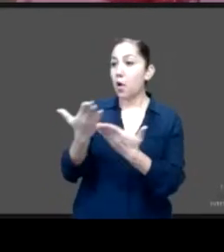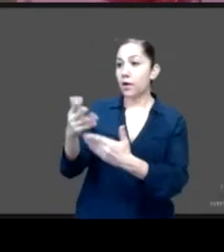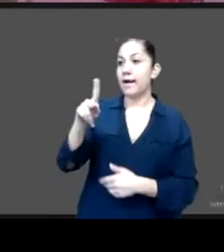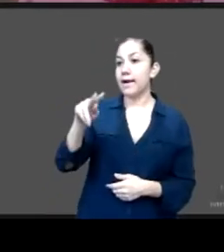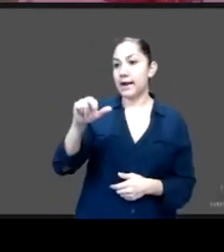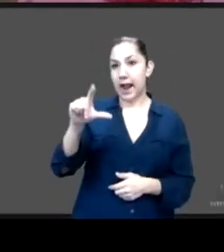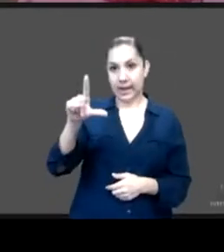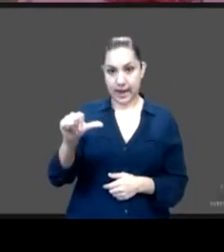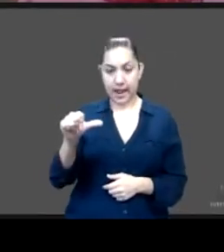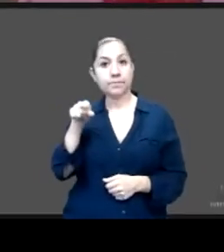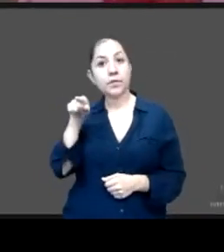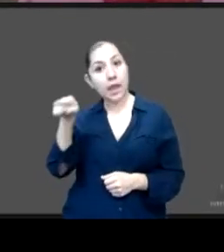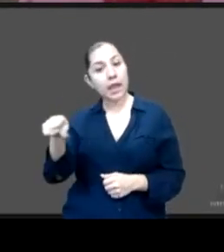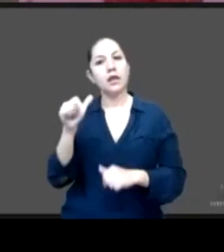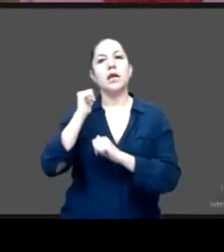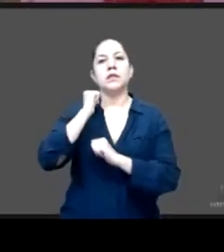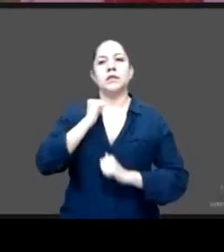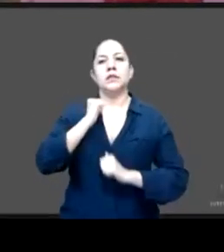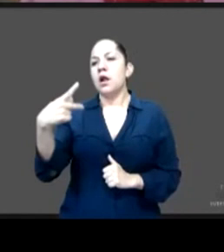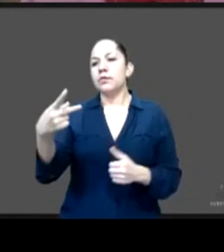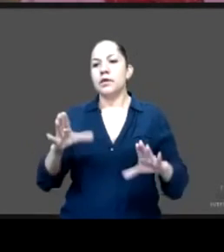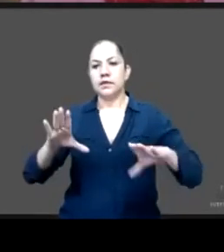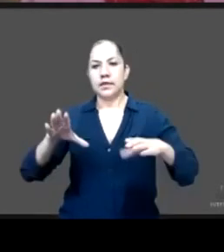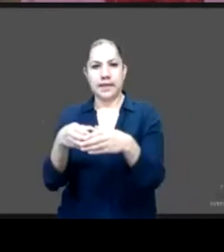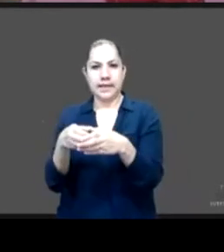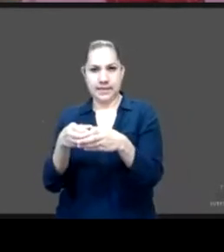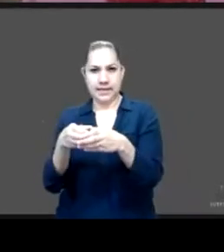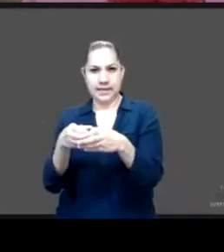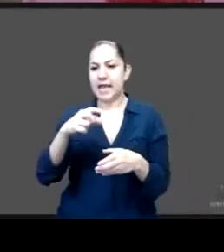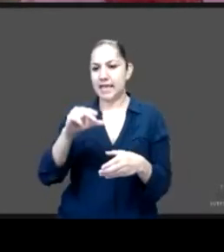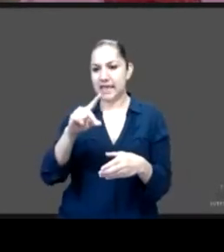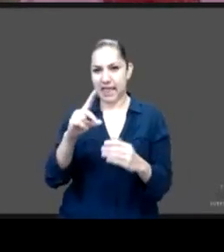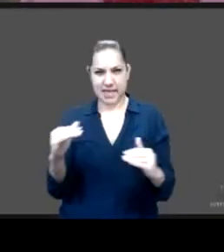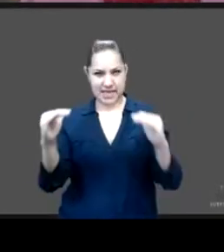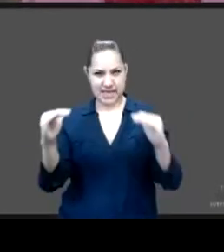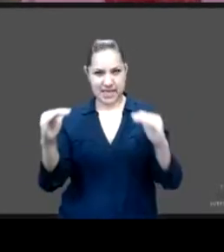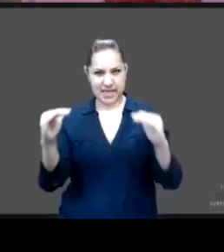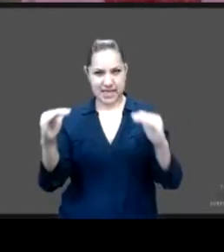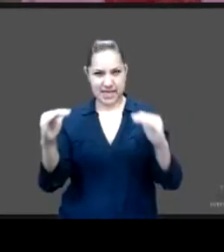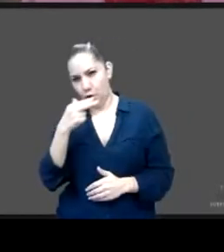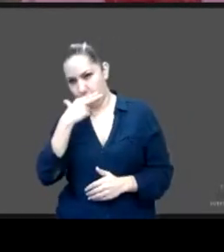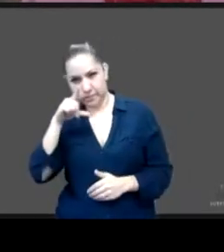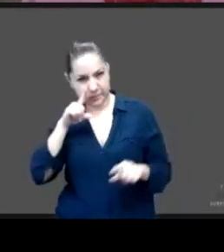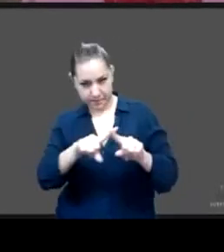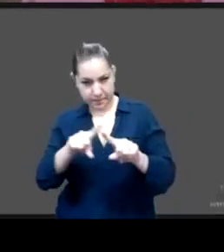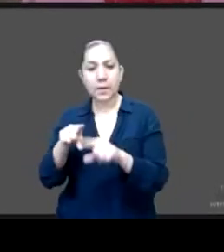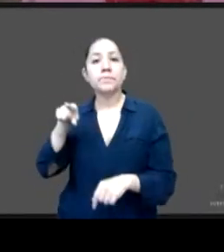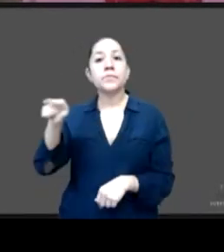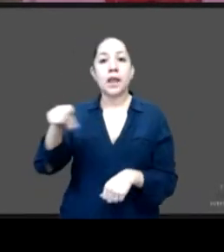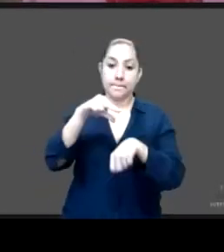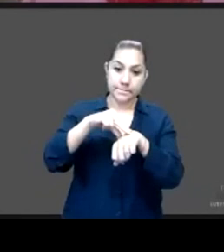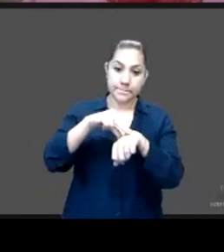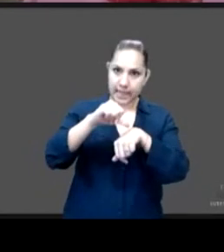Ella es titular del Centro Nacional de Equidad y Género y Salud Reproductiva. Es médica cirujana y maestra en ciencias de la salud